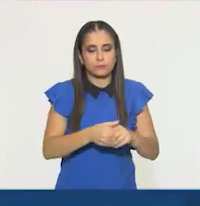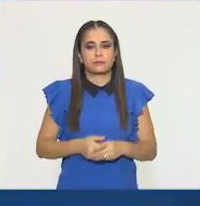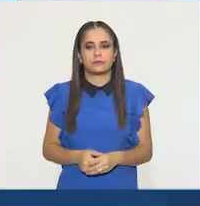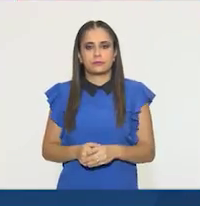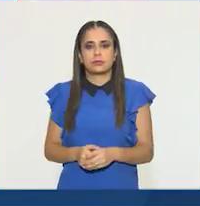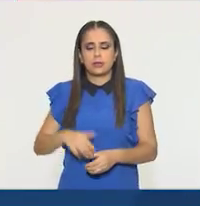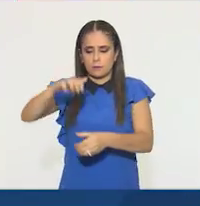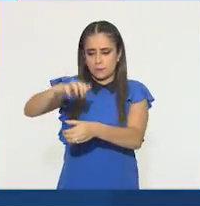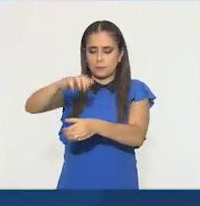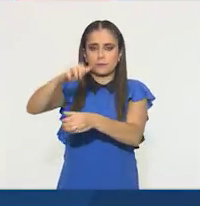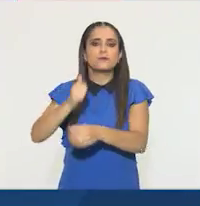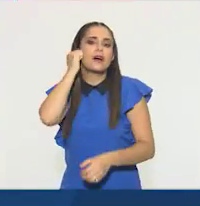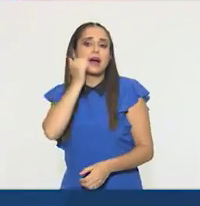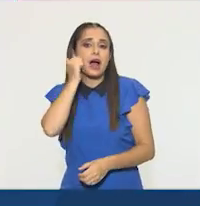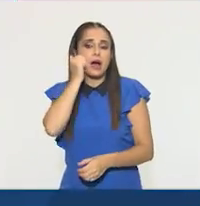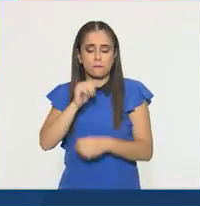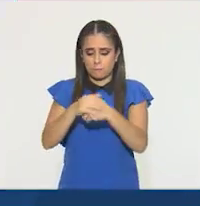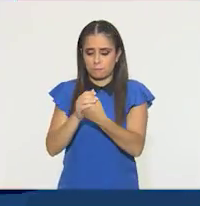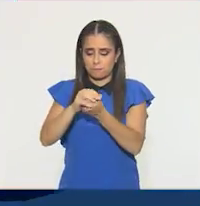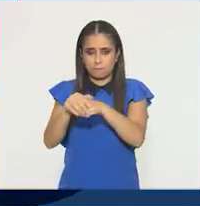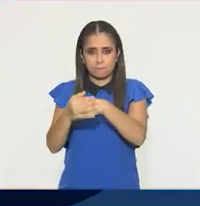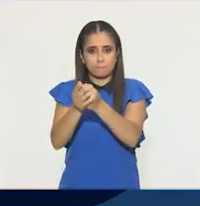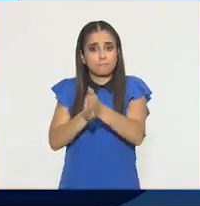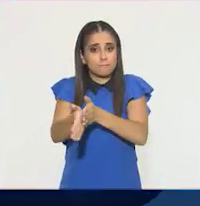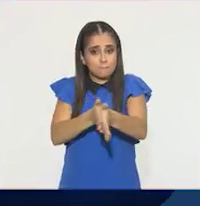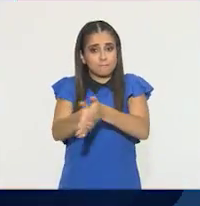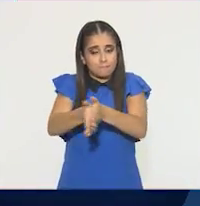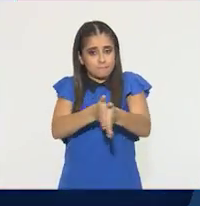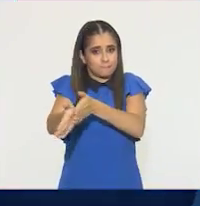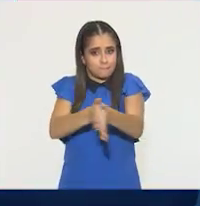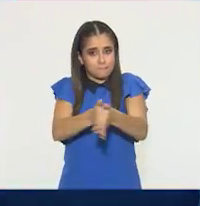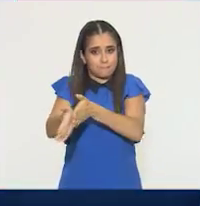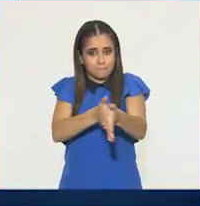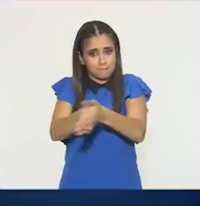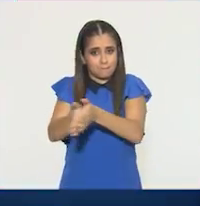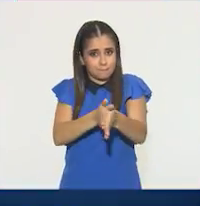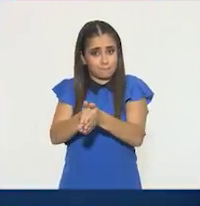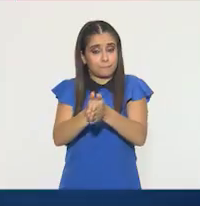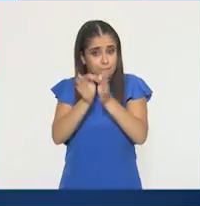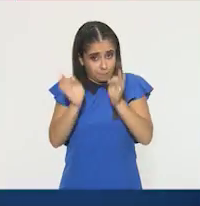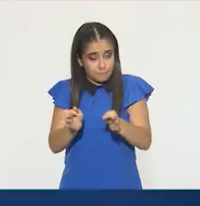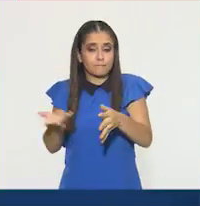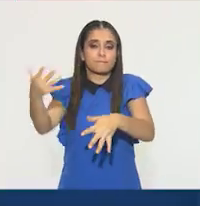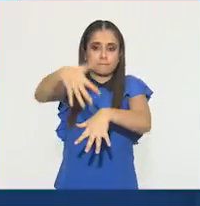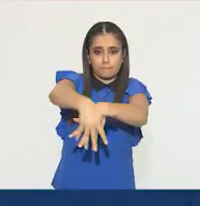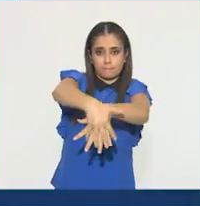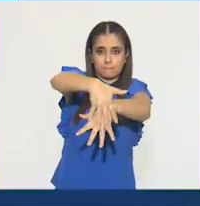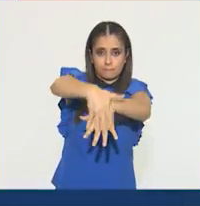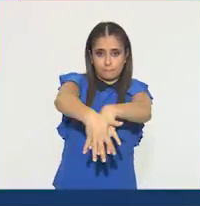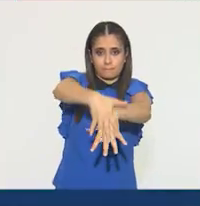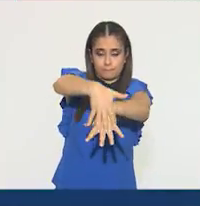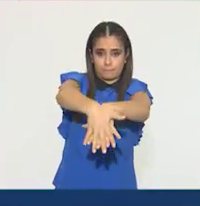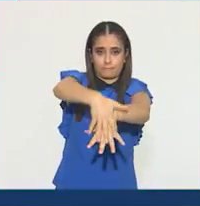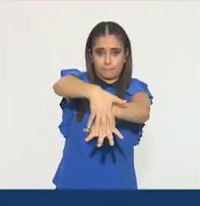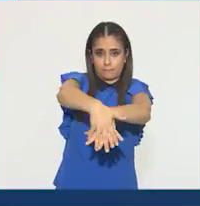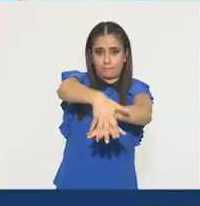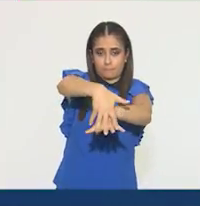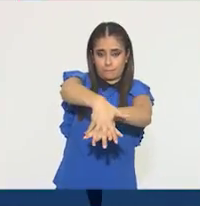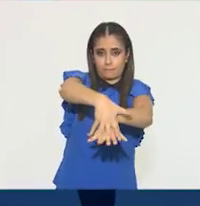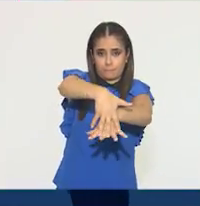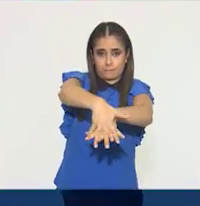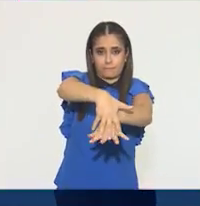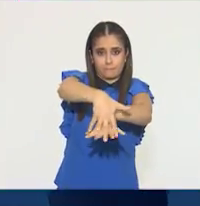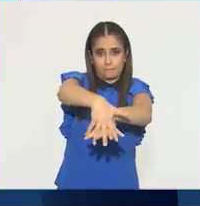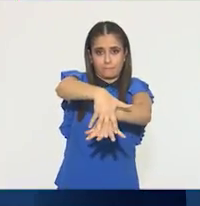Usa suficiente jabón. Frota tus palmas una con la otra. Ahora, frota la palma de una de tus manos contra el